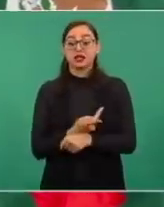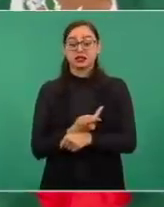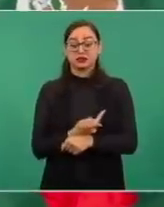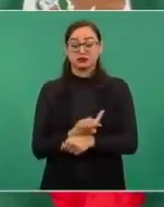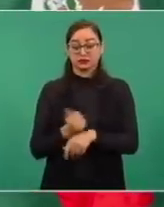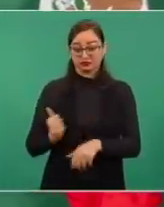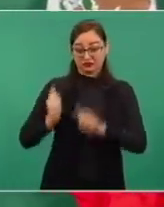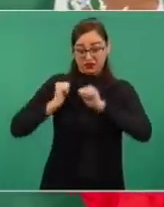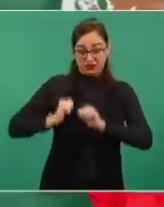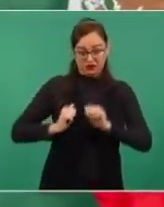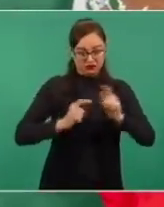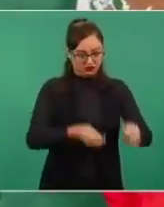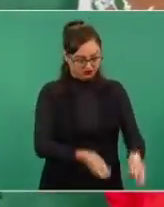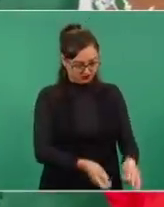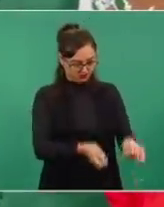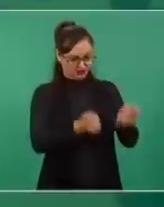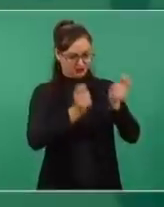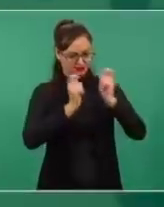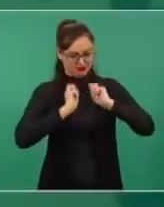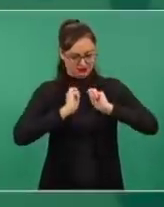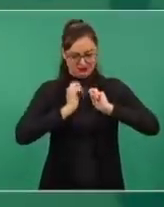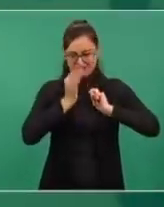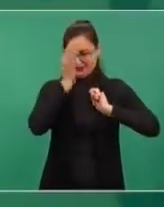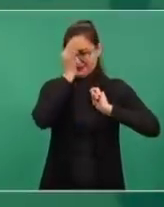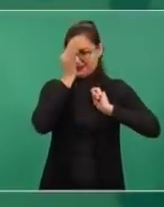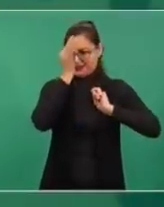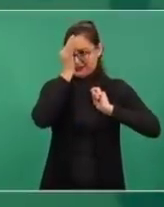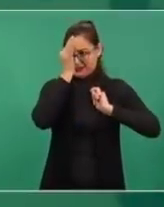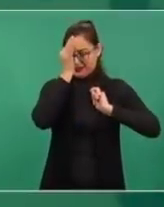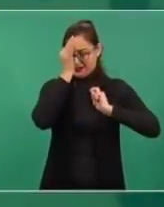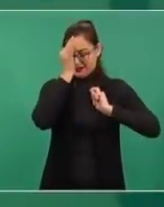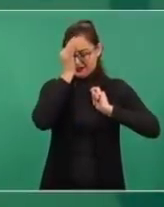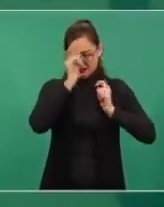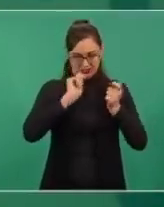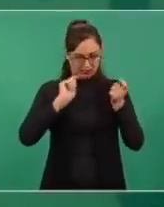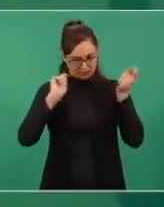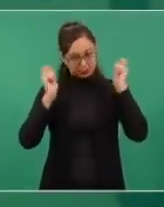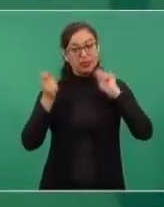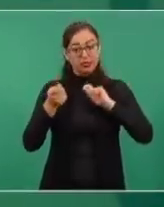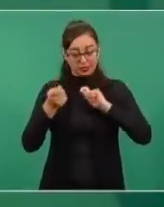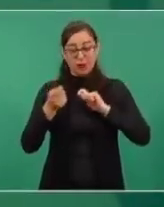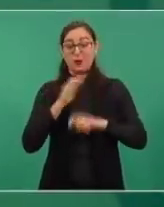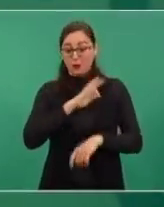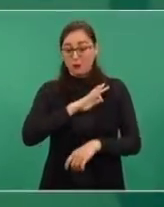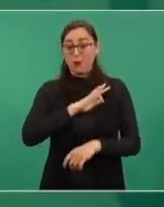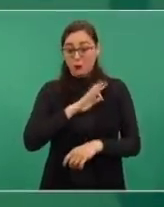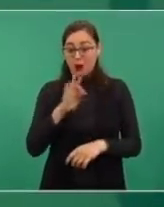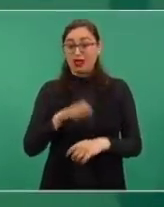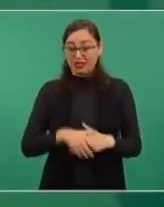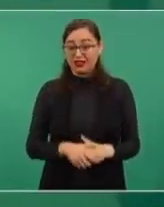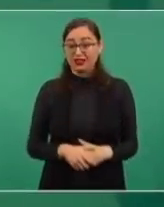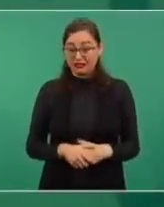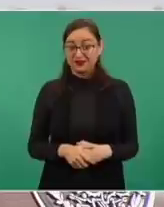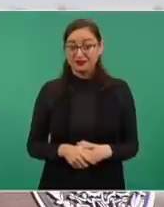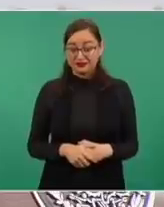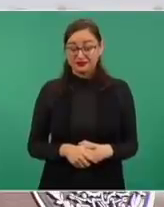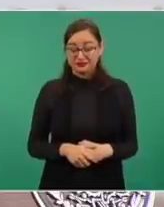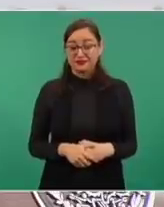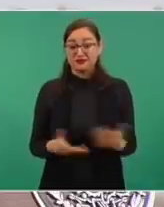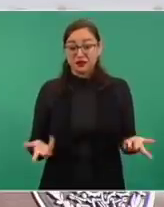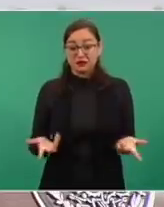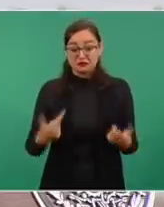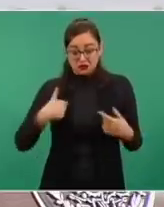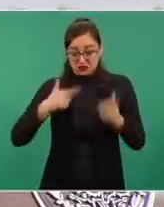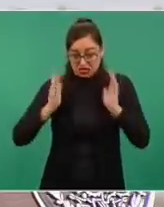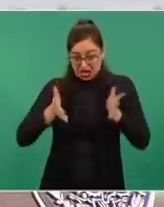a los inteligentes cuando no tienen ideales, cuando no tienen principios, y a los